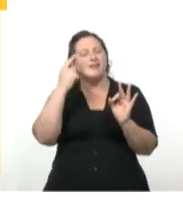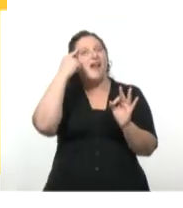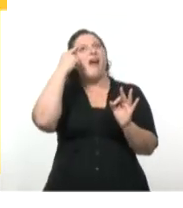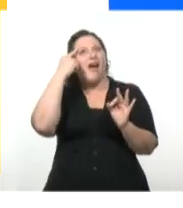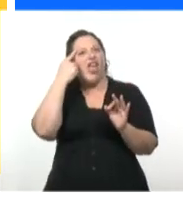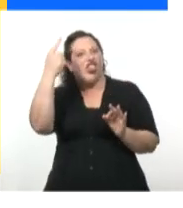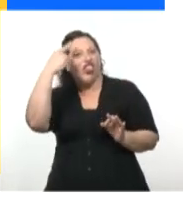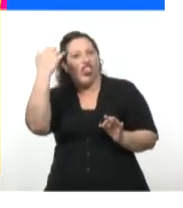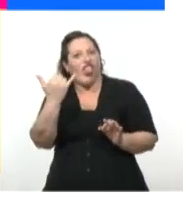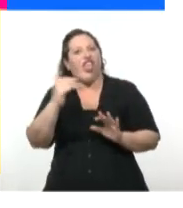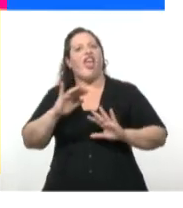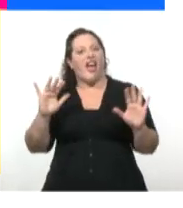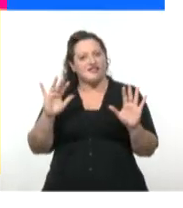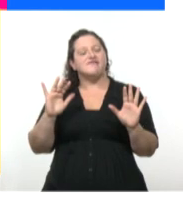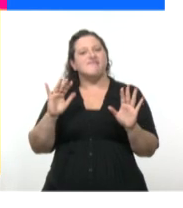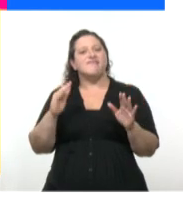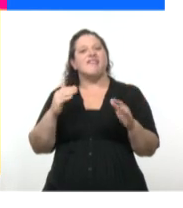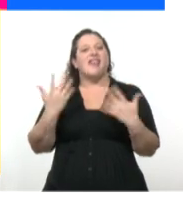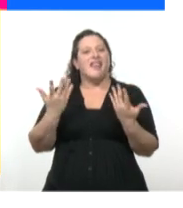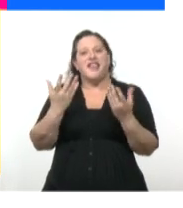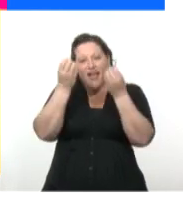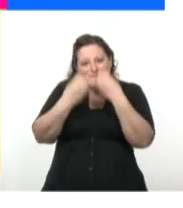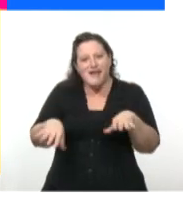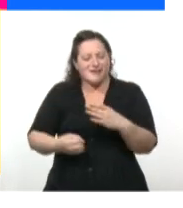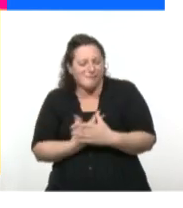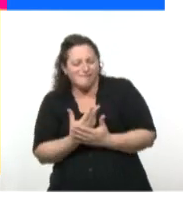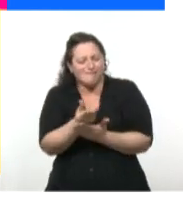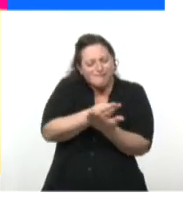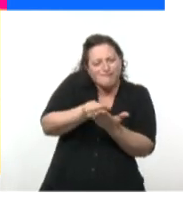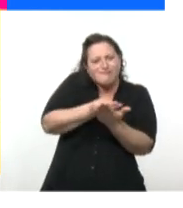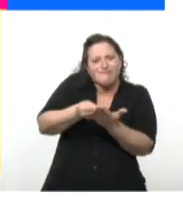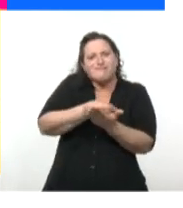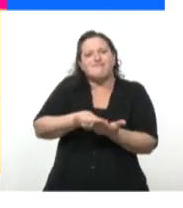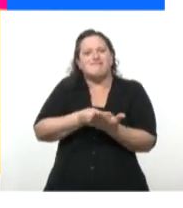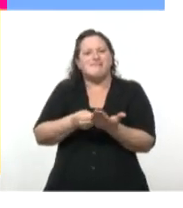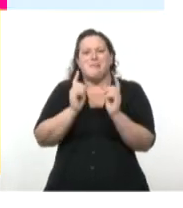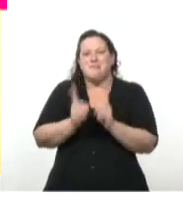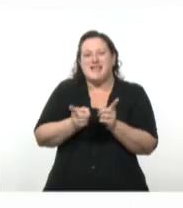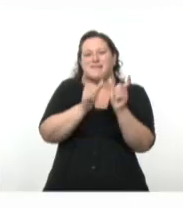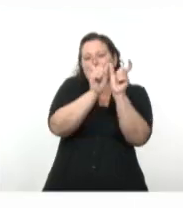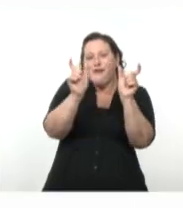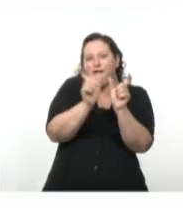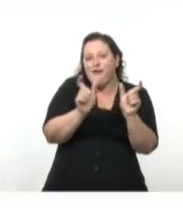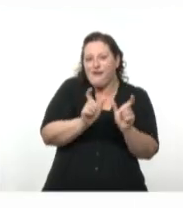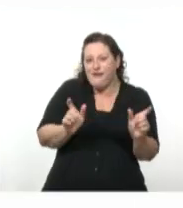necesario para ir recreando la secuencia gráfica.